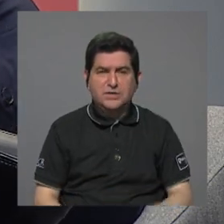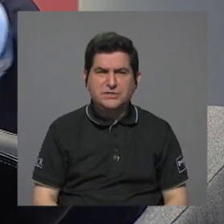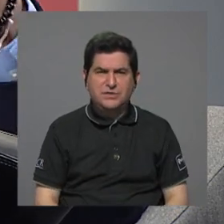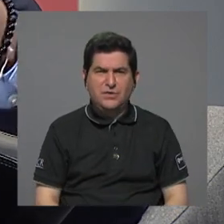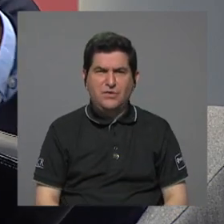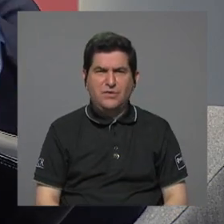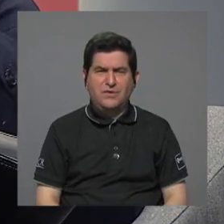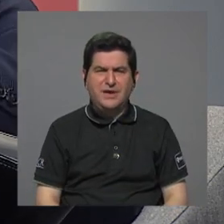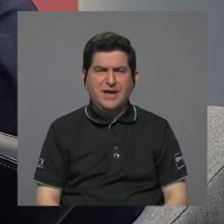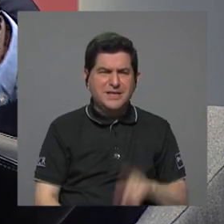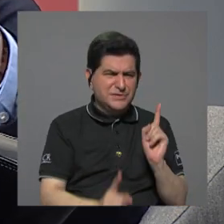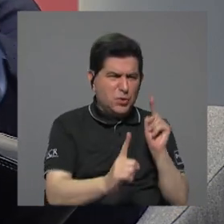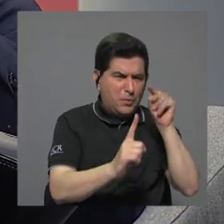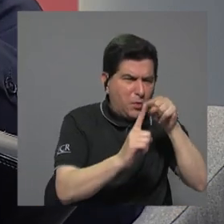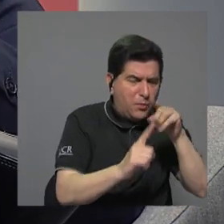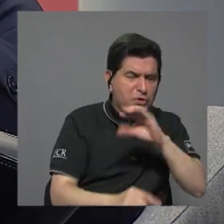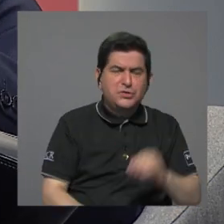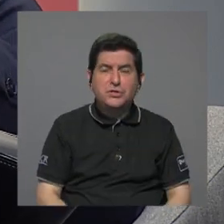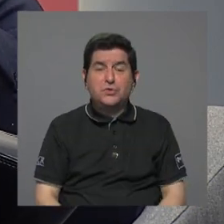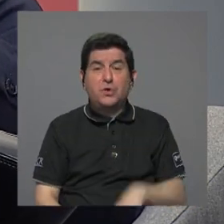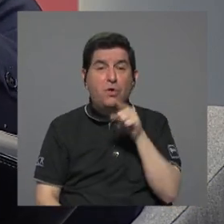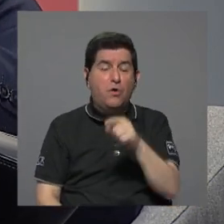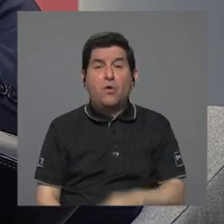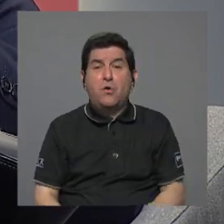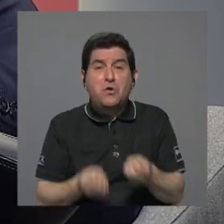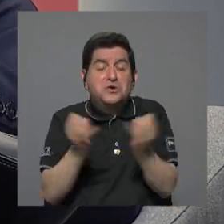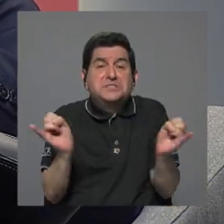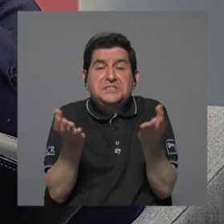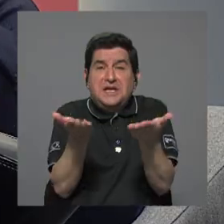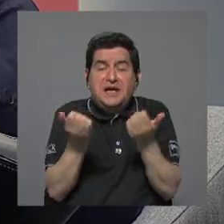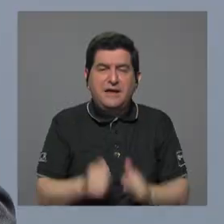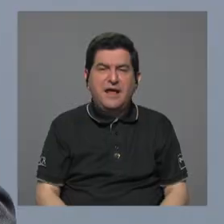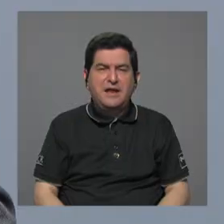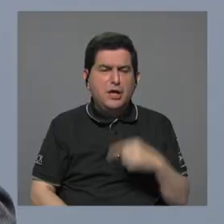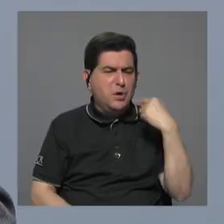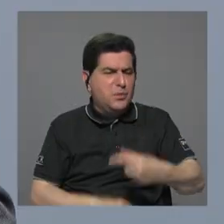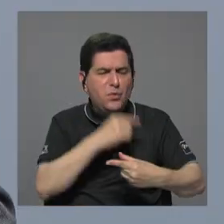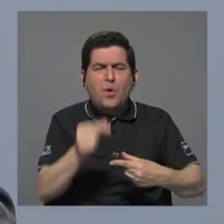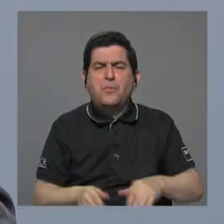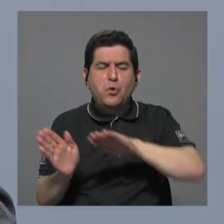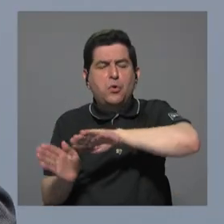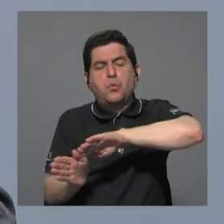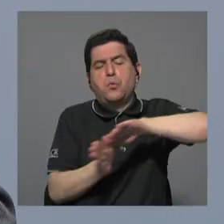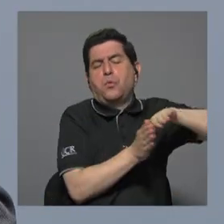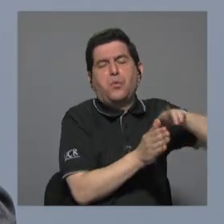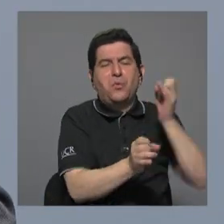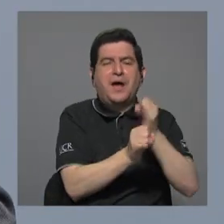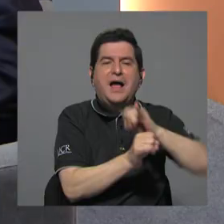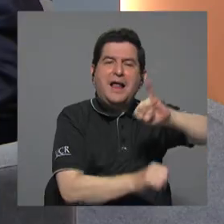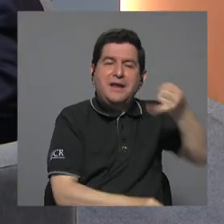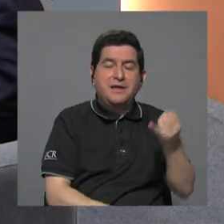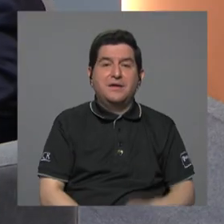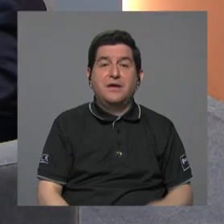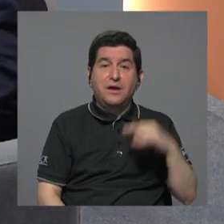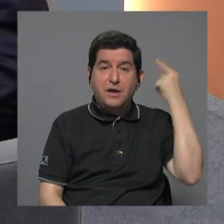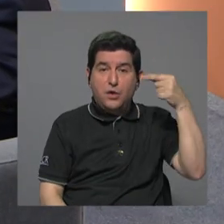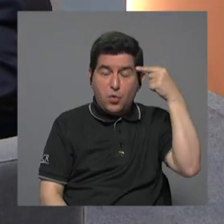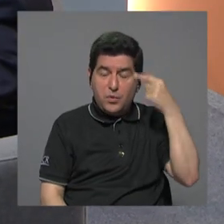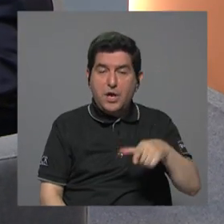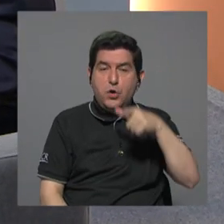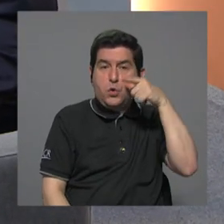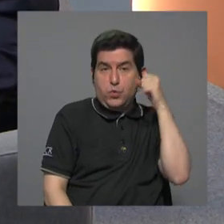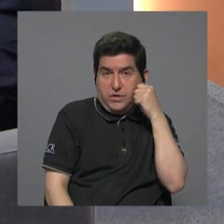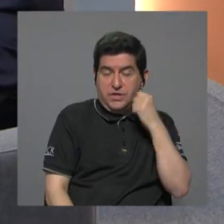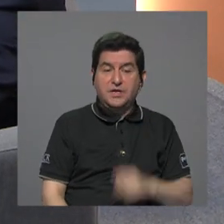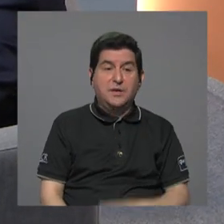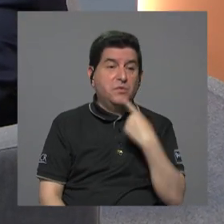propio era adrede o fue sin querer se fue como dejando de lado Javdeba se fue dejando de lado hasta llevar al gobierno de don Guillermo Solís cuando se